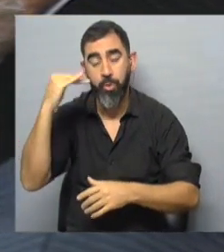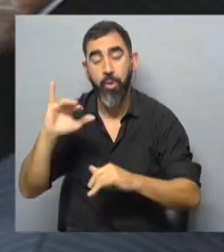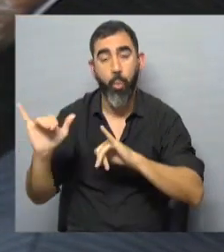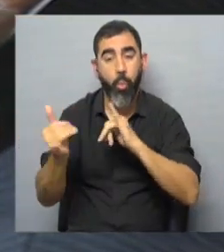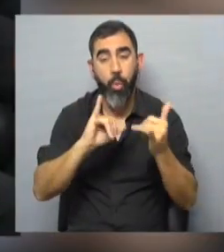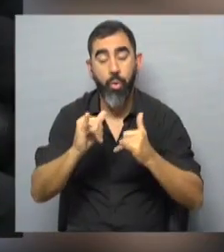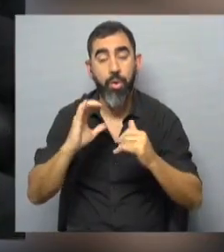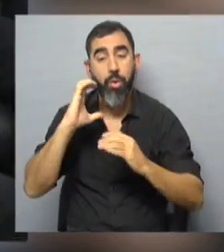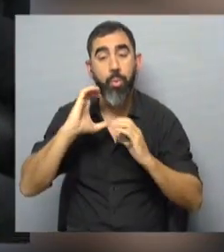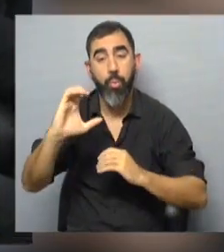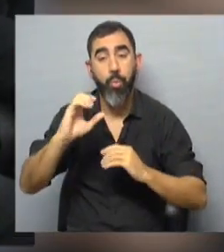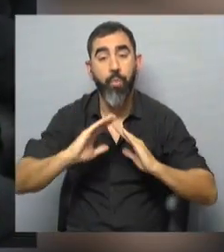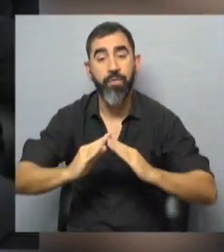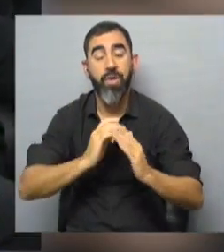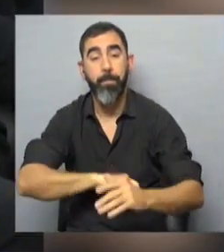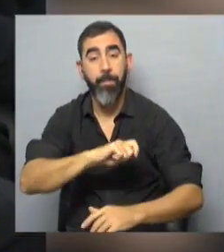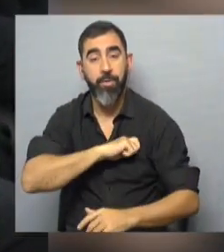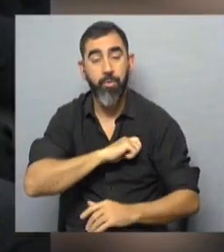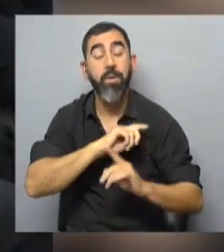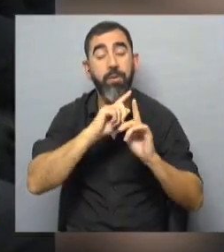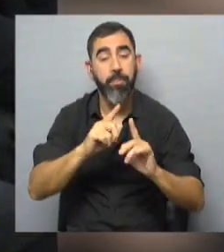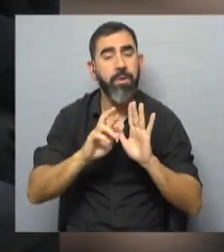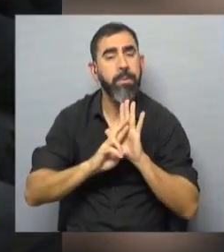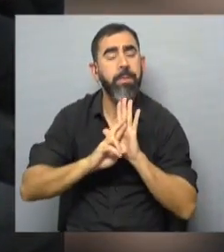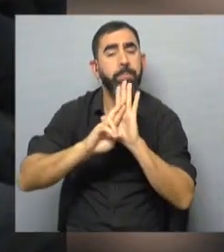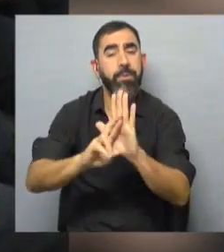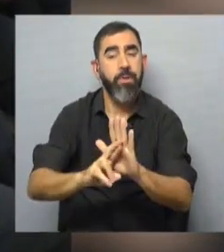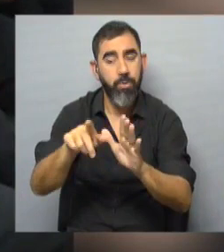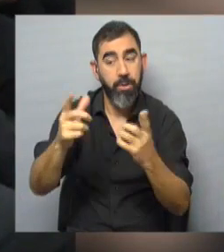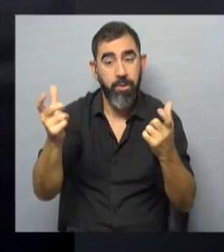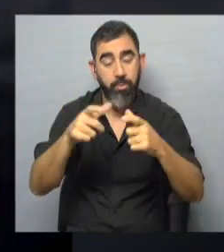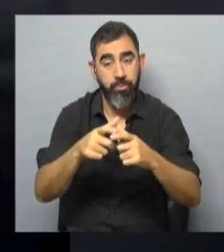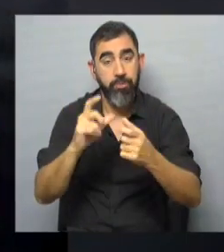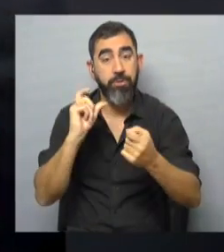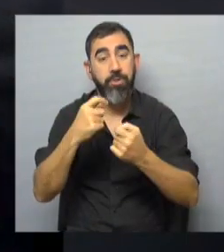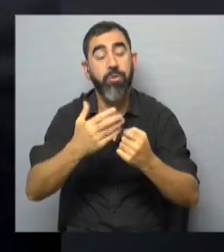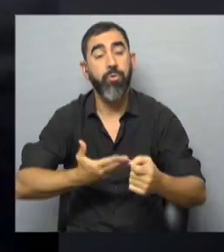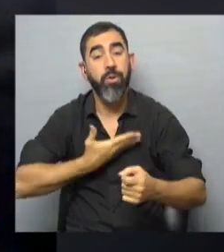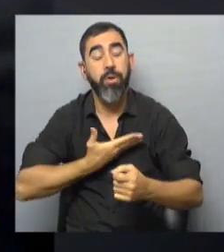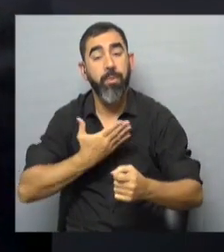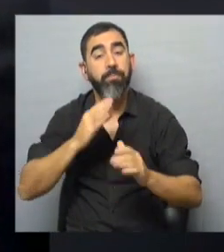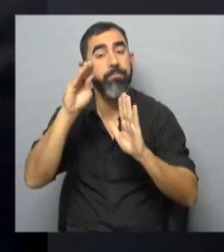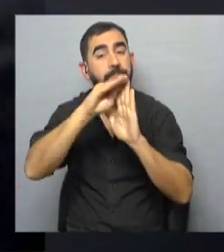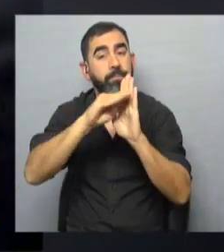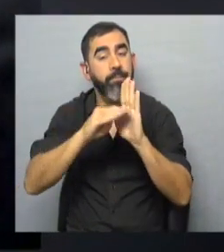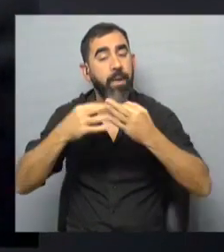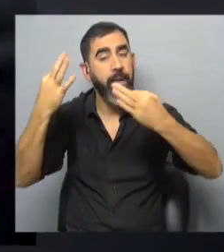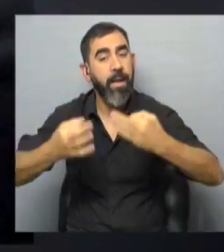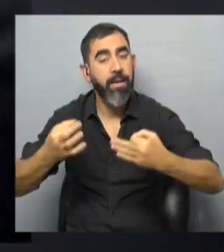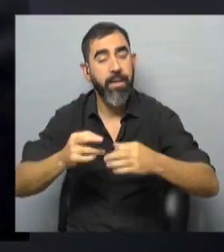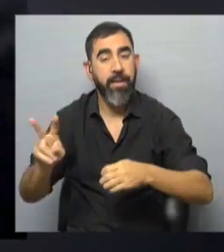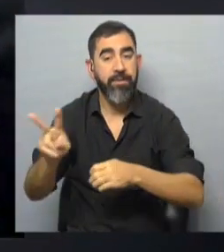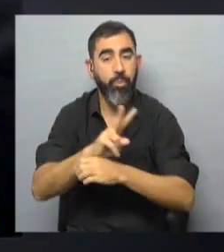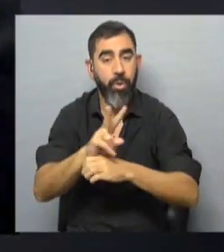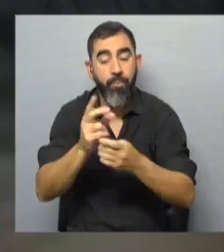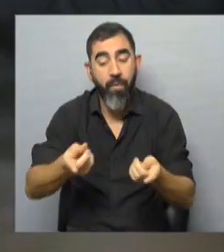jugadores del Club Villa Española, que también estuvieron representados en la reunión. El gremio reclama medidas que den garantías de seguridad para